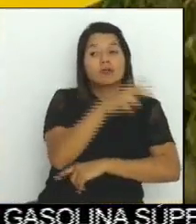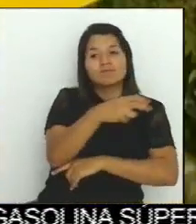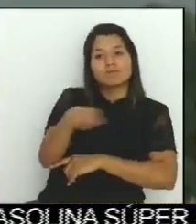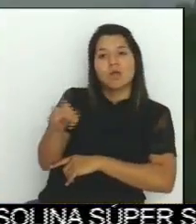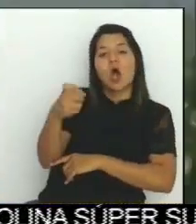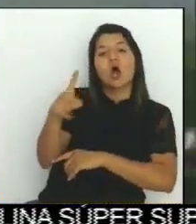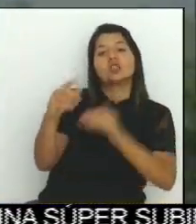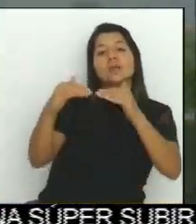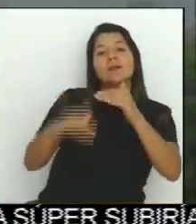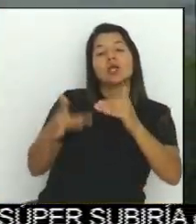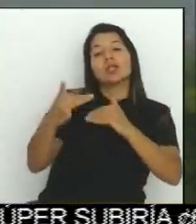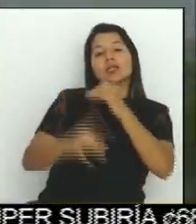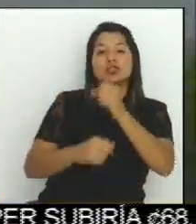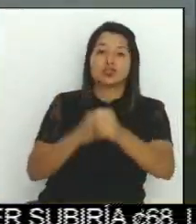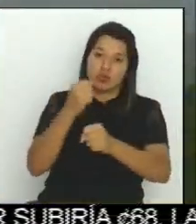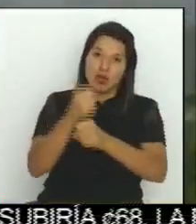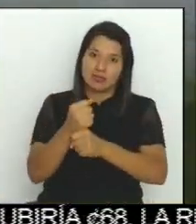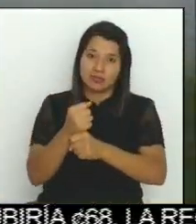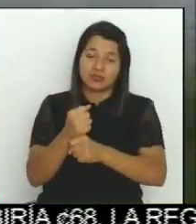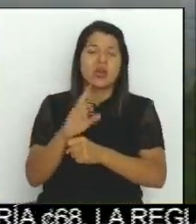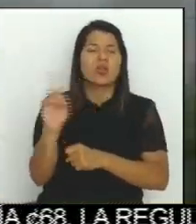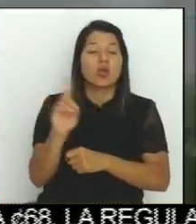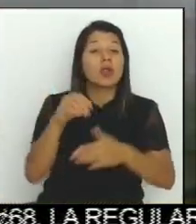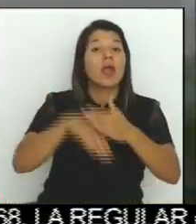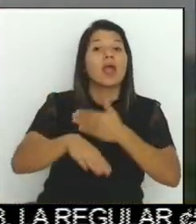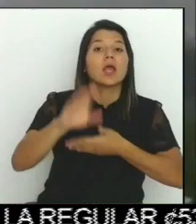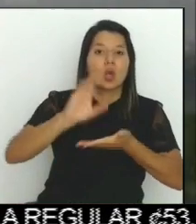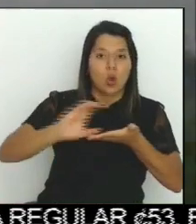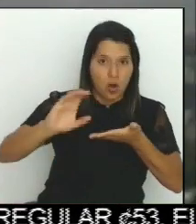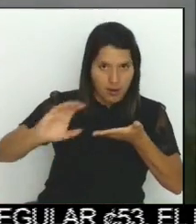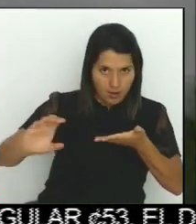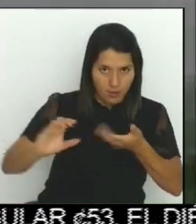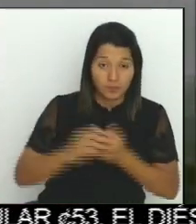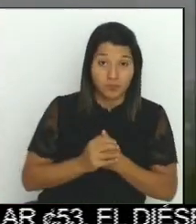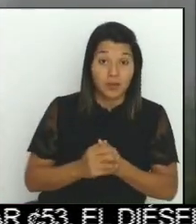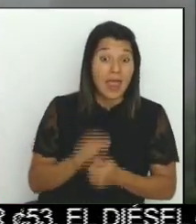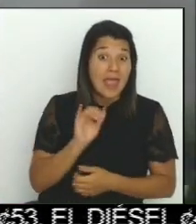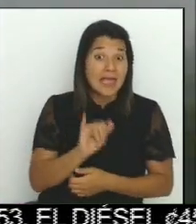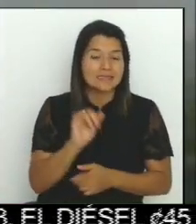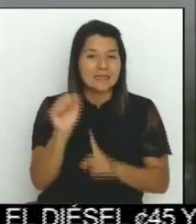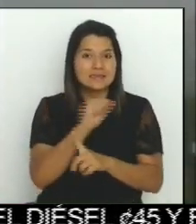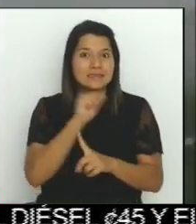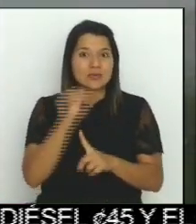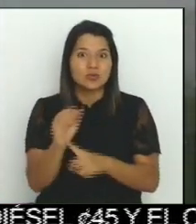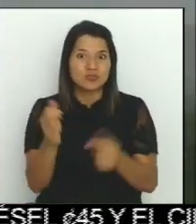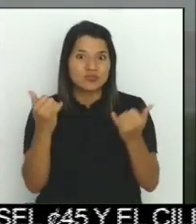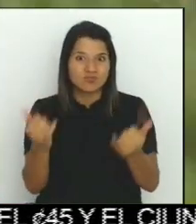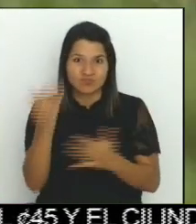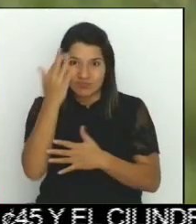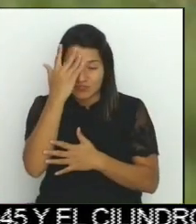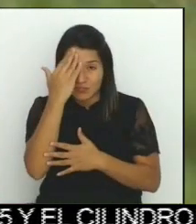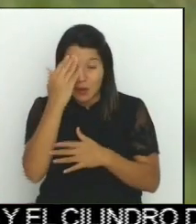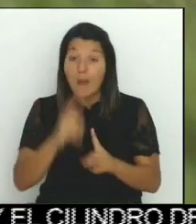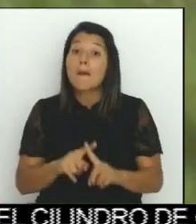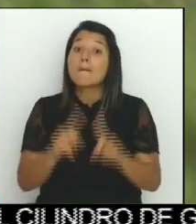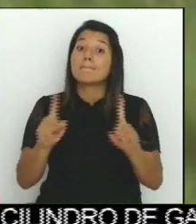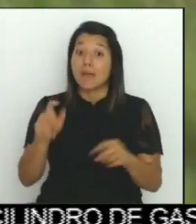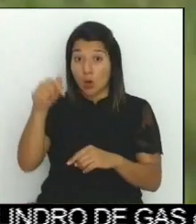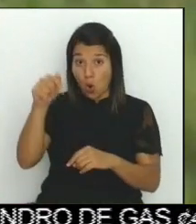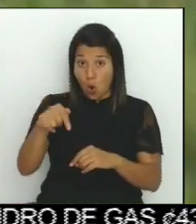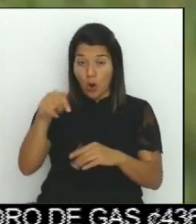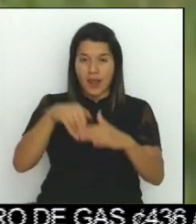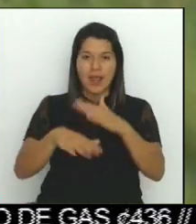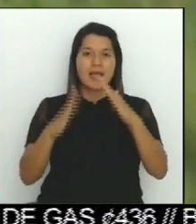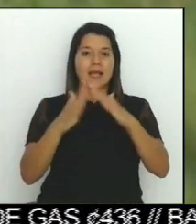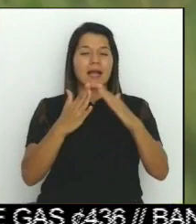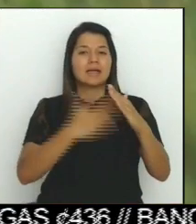de la localidad. Esta situación preocupa a las autoridades, sin embargo, en el Consejo de Gobierno se dio a conocer que no existe